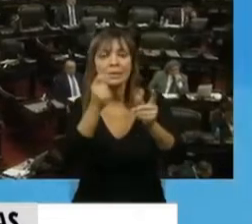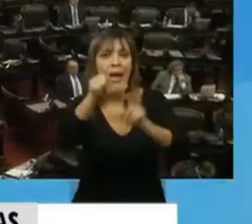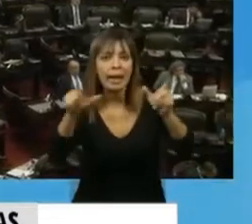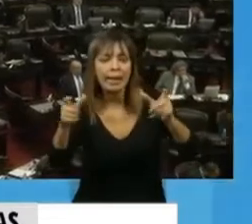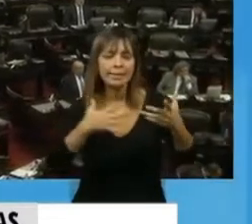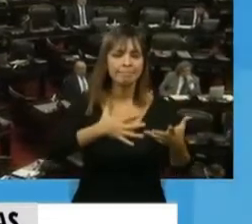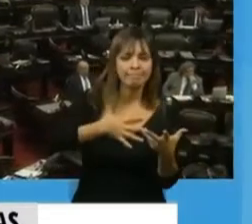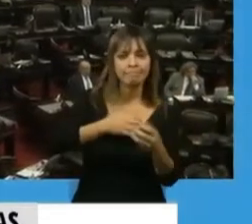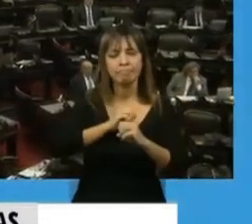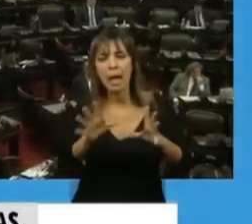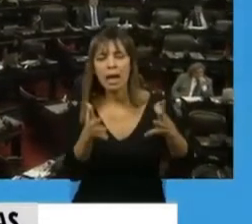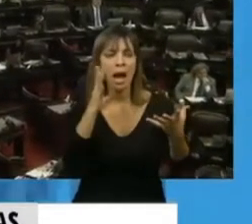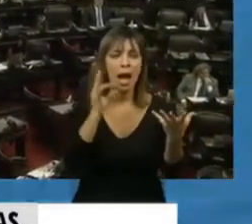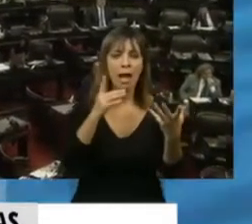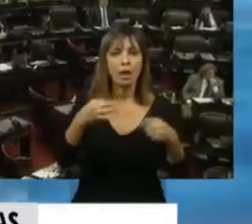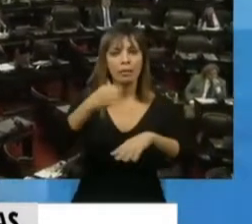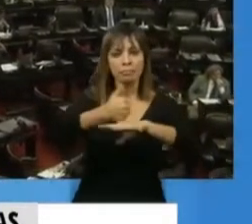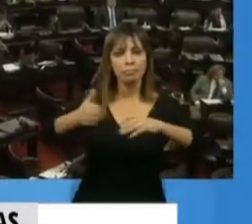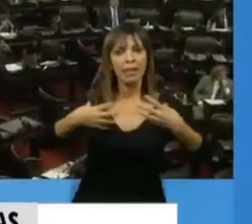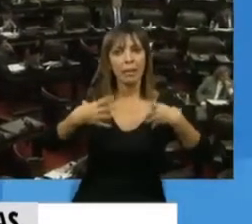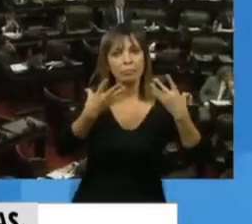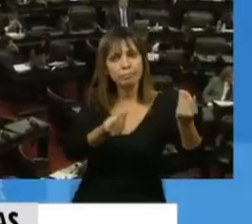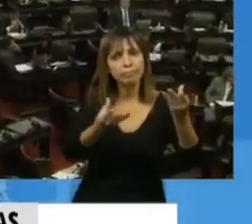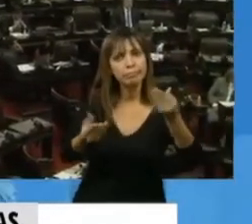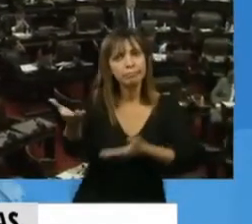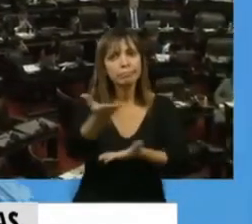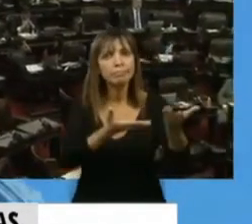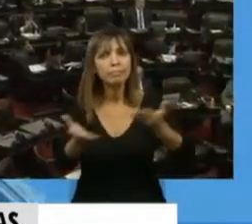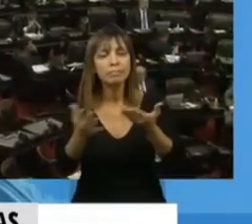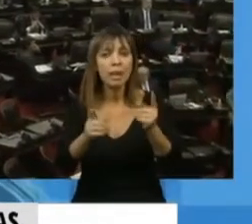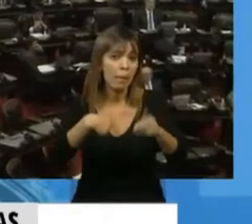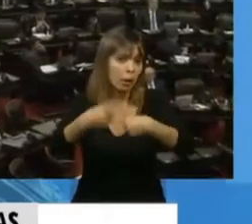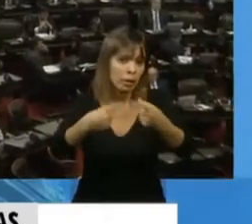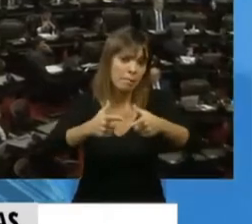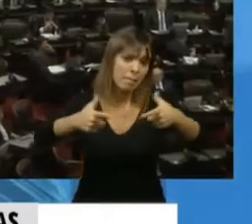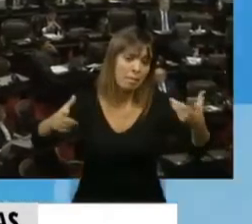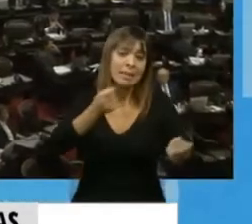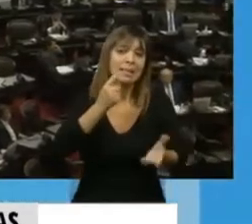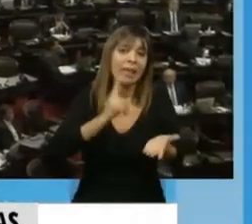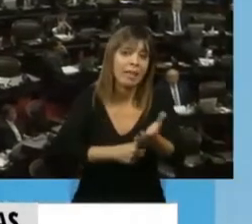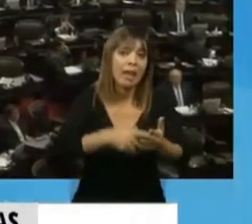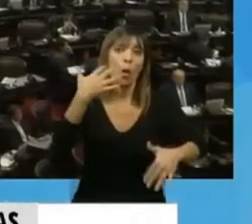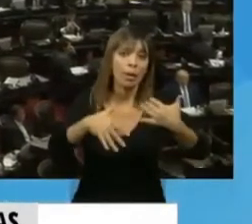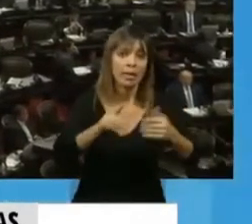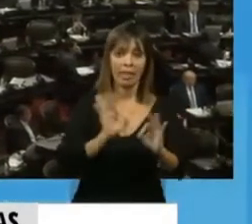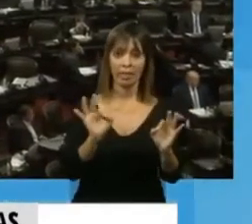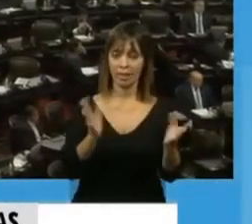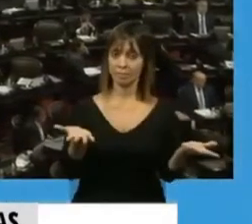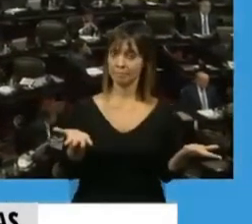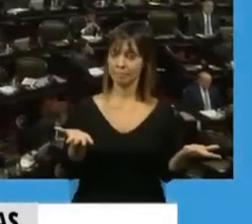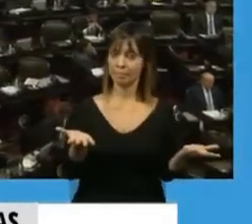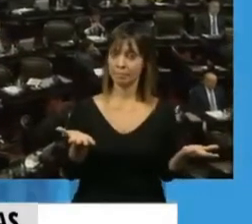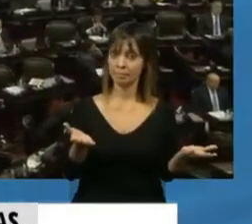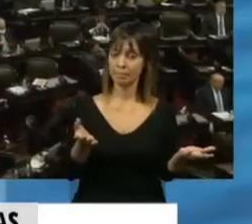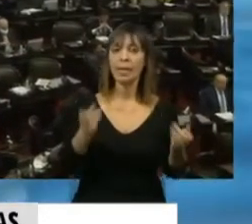que se desarrolla y se va a seguir desarrollando en la medida que no se tomen las medidas urgentes que venimos reclamando en este